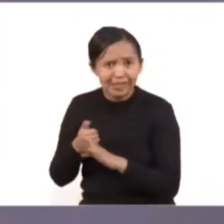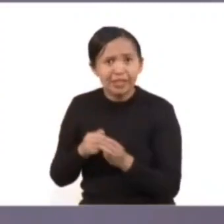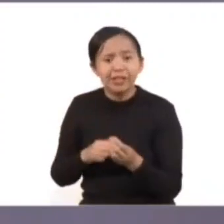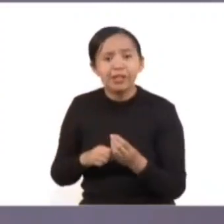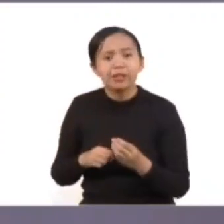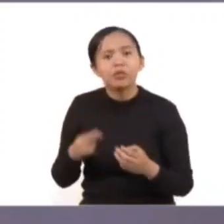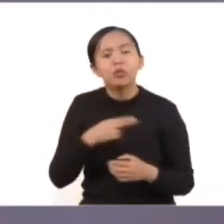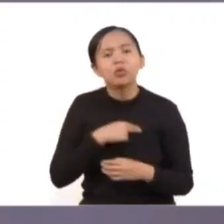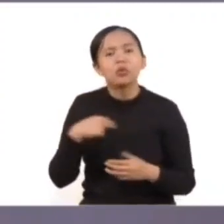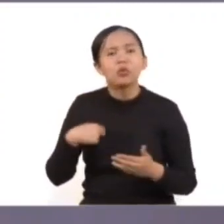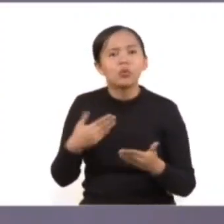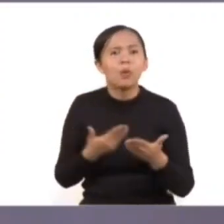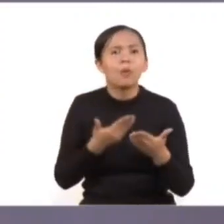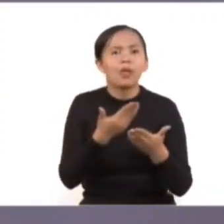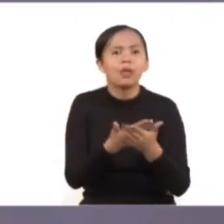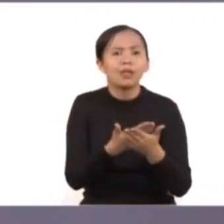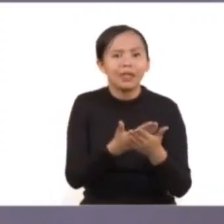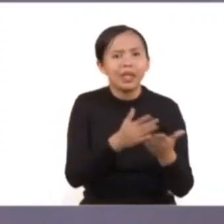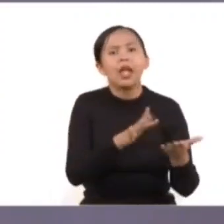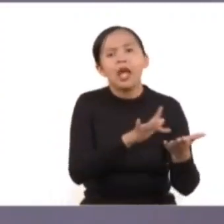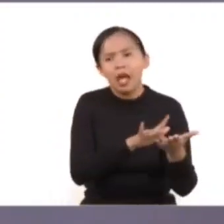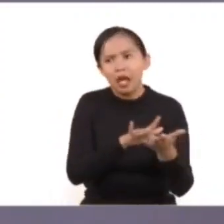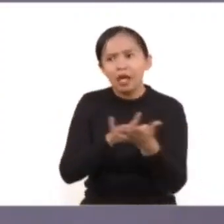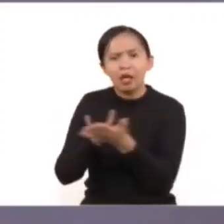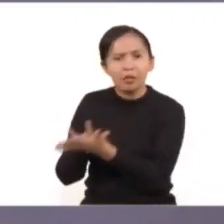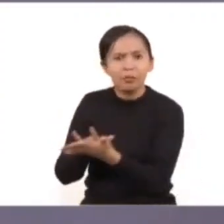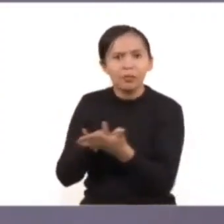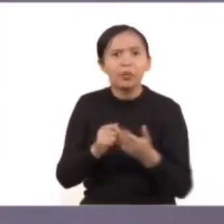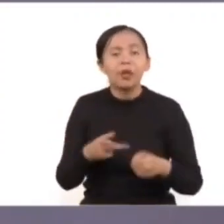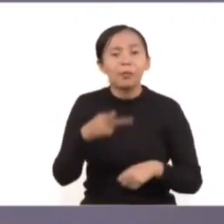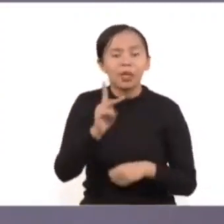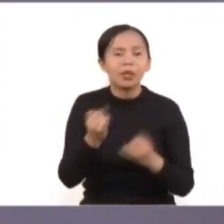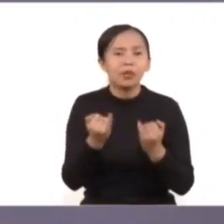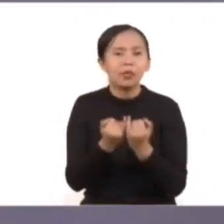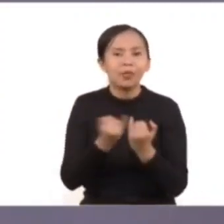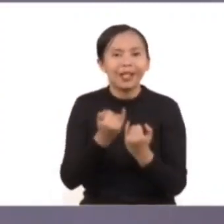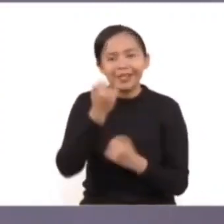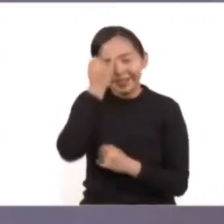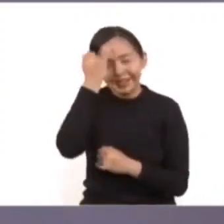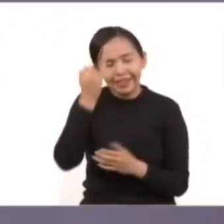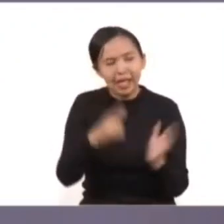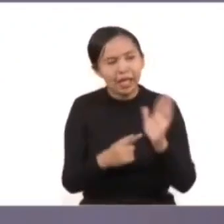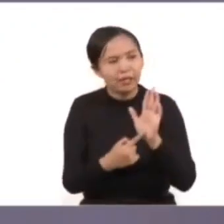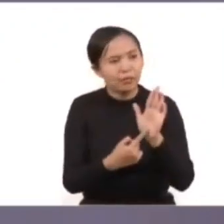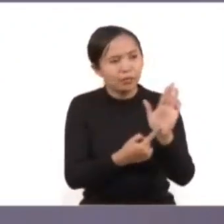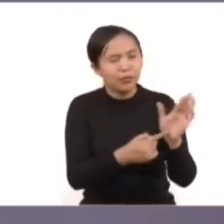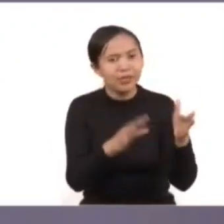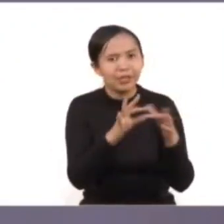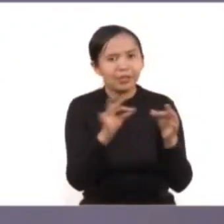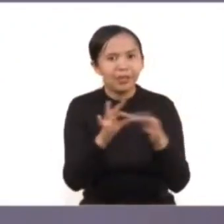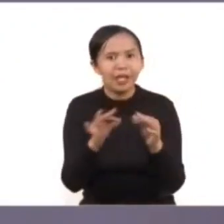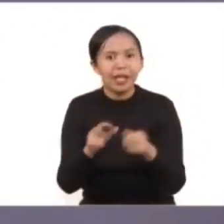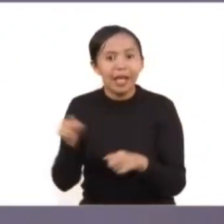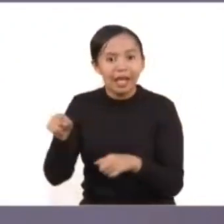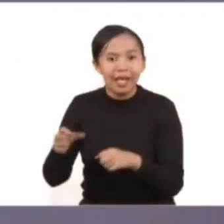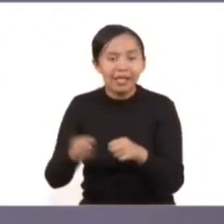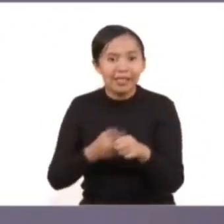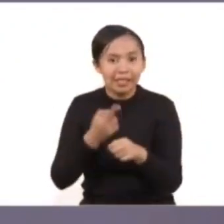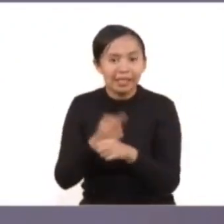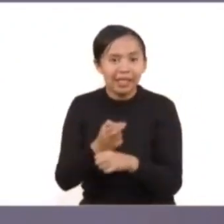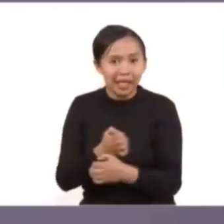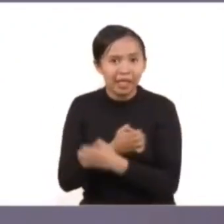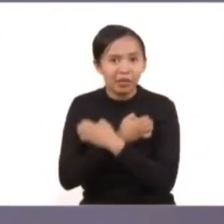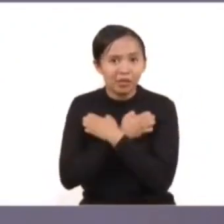hemos pedido el apoyo, pero además hemos compartido la idea de que desde la Subsecretaría de Educación Media